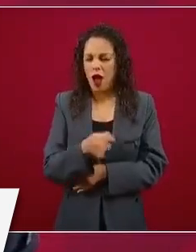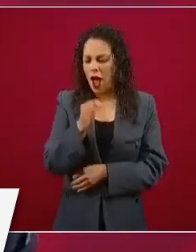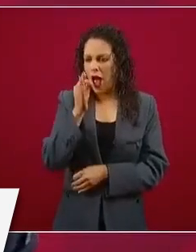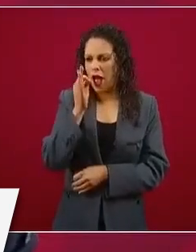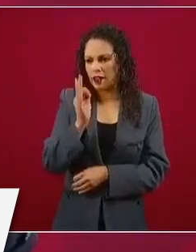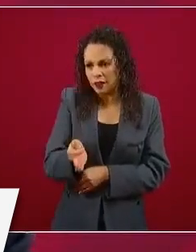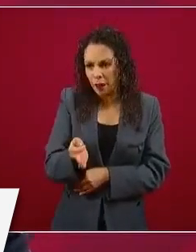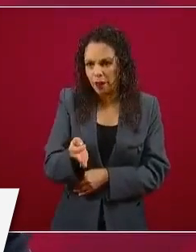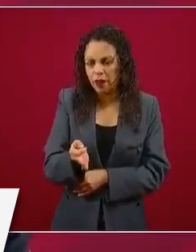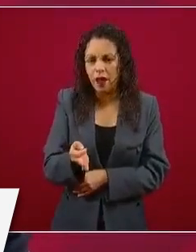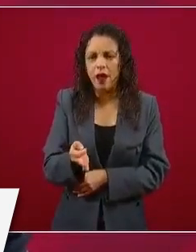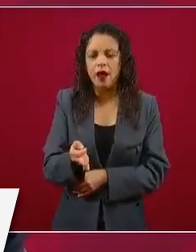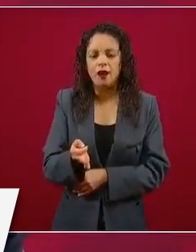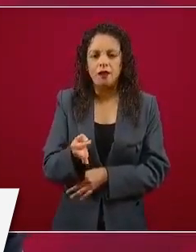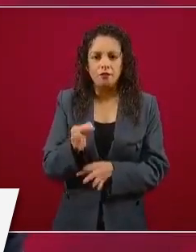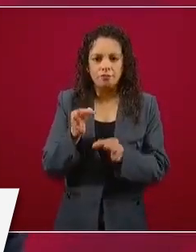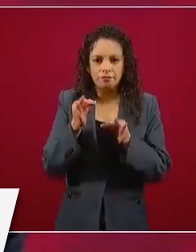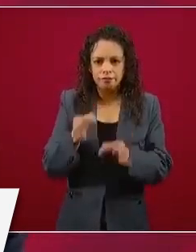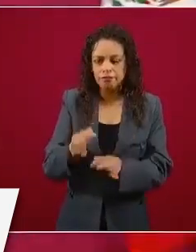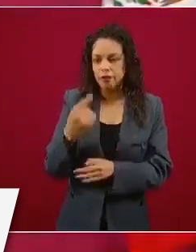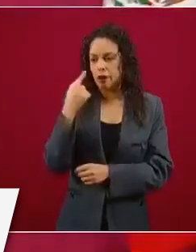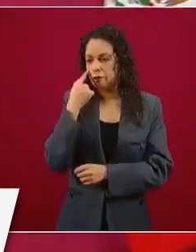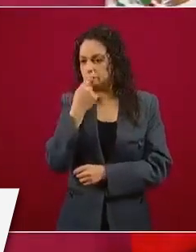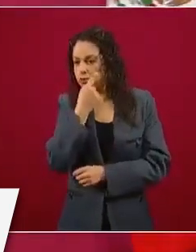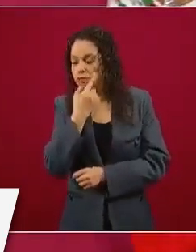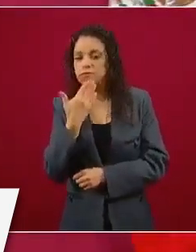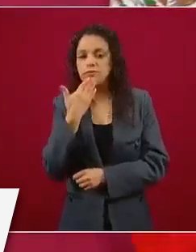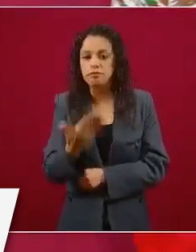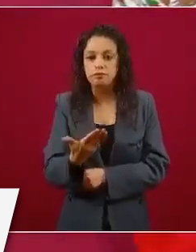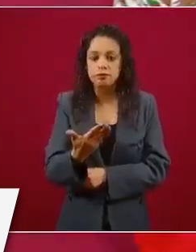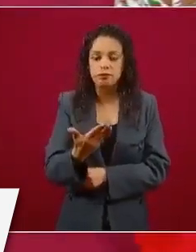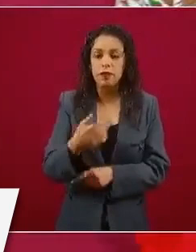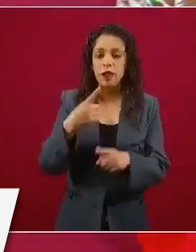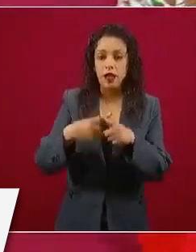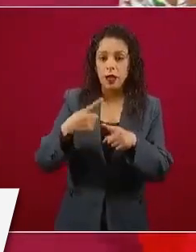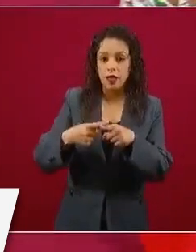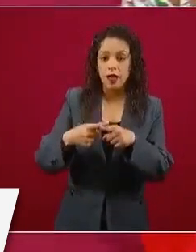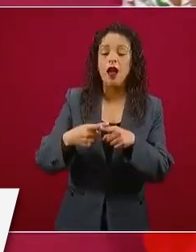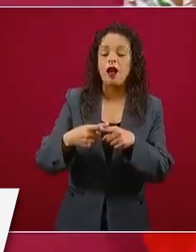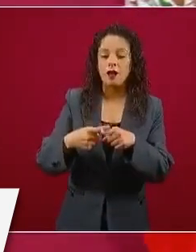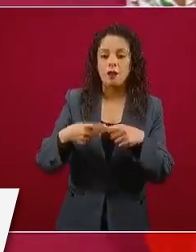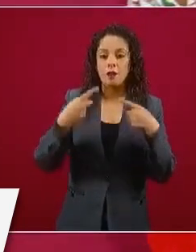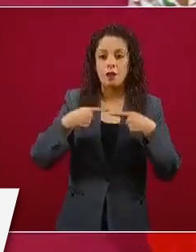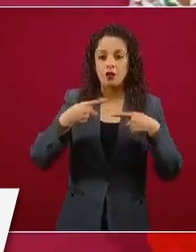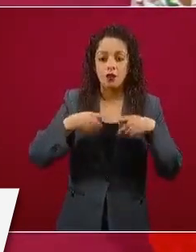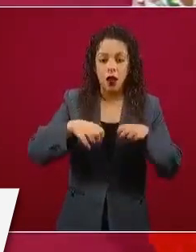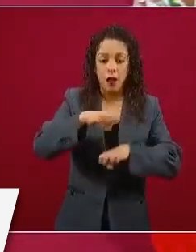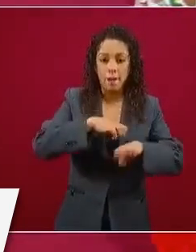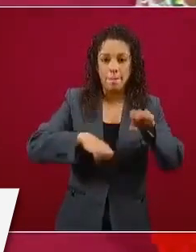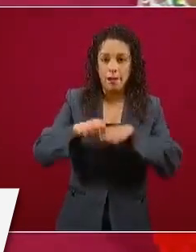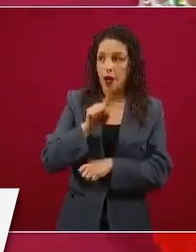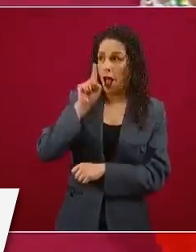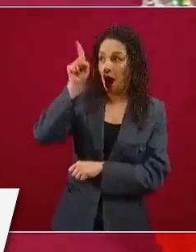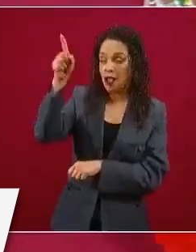por empresarios estadounidenses, por el pueblo